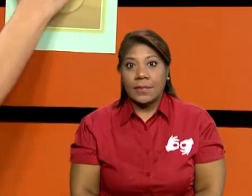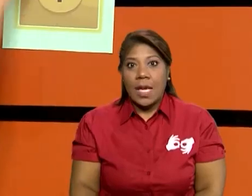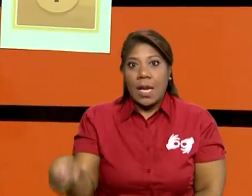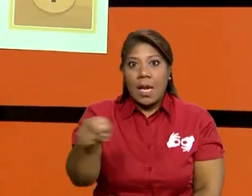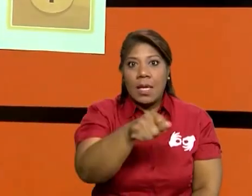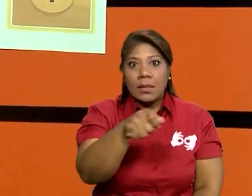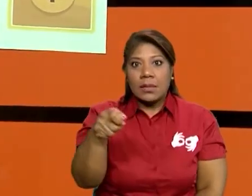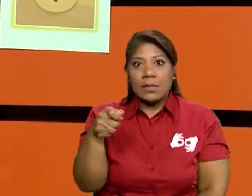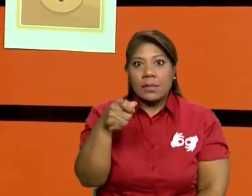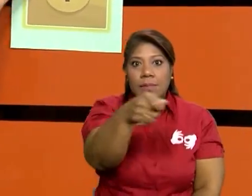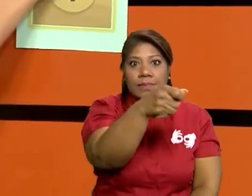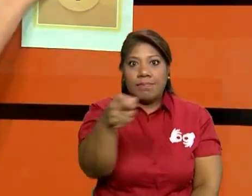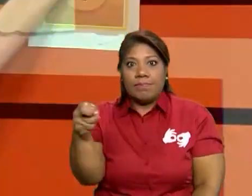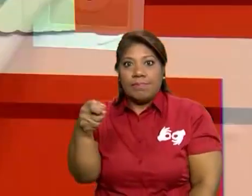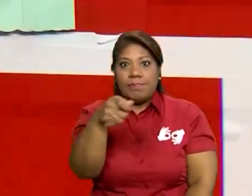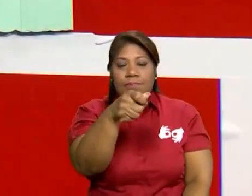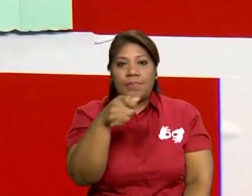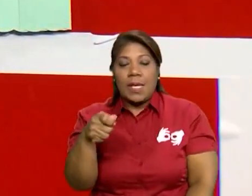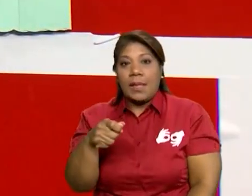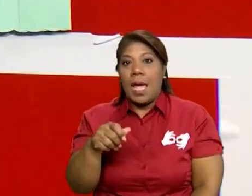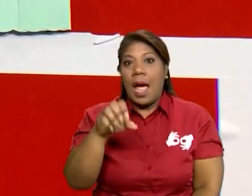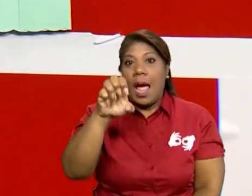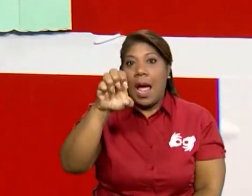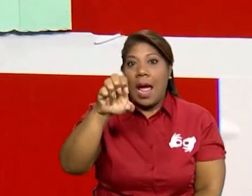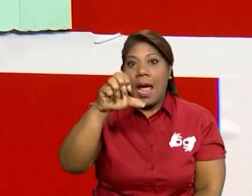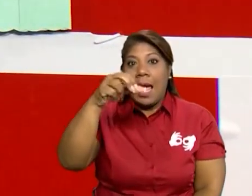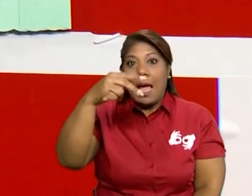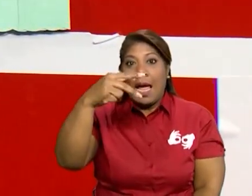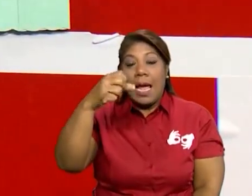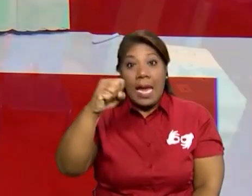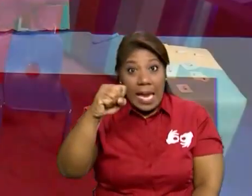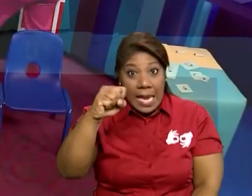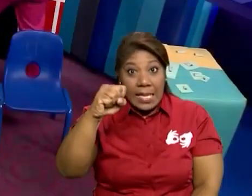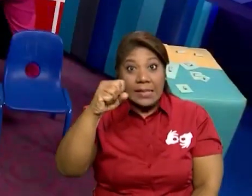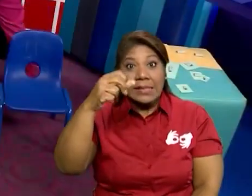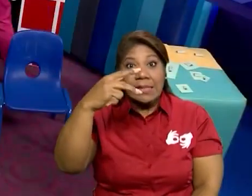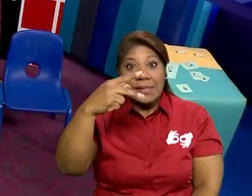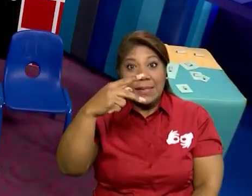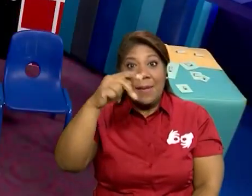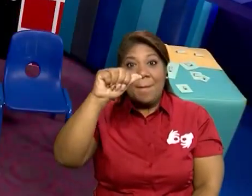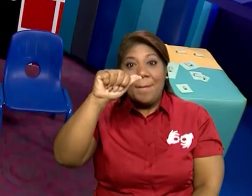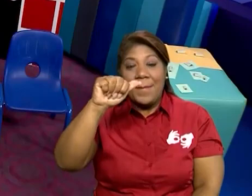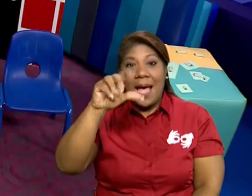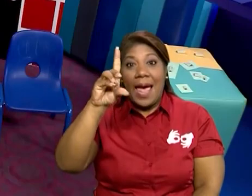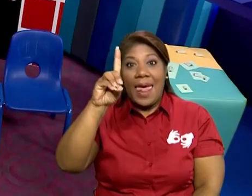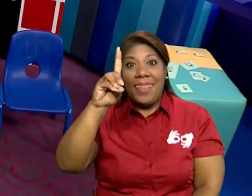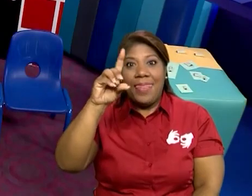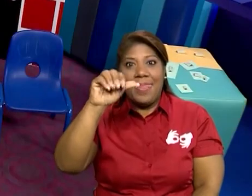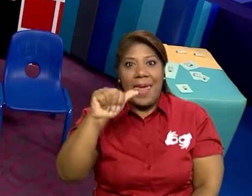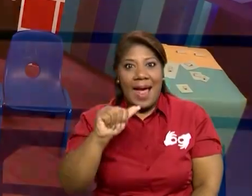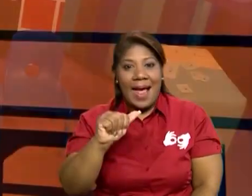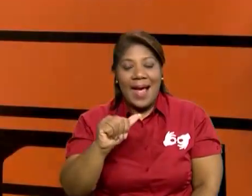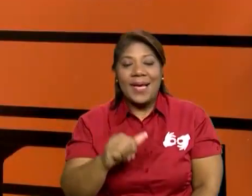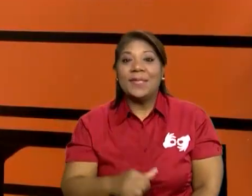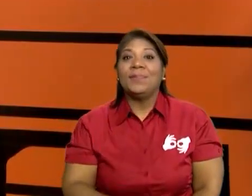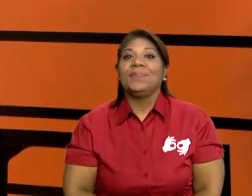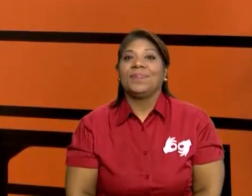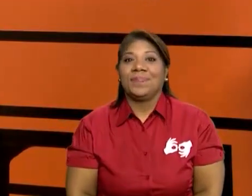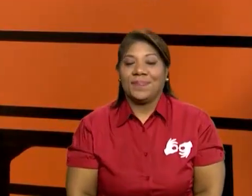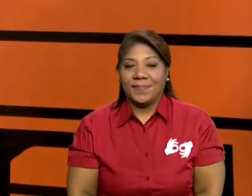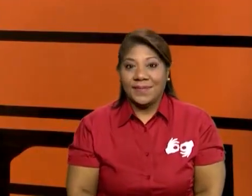Diez. Bueno, Maestra, mientras usted arma el suyo, ¿explico la respuesta de la mía? Sí. Sí, sí. Muy bien. Entonces, tenemos la palabra